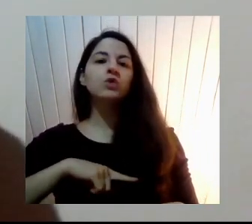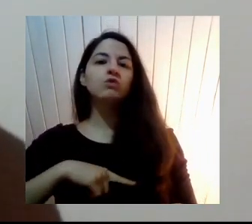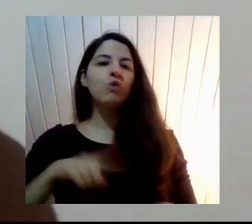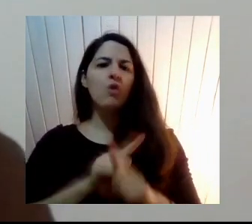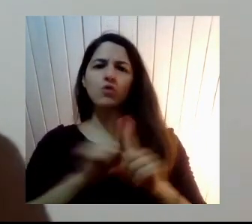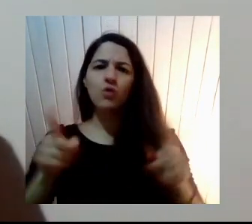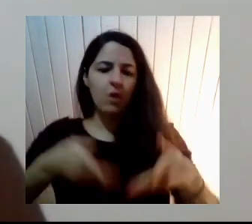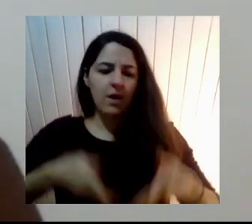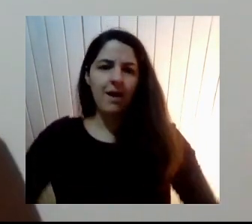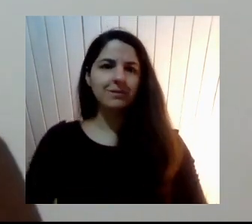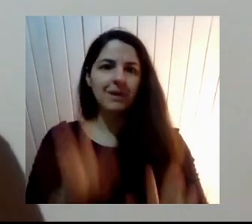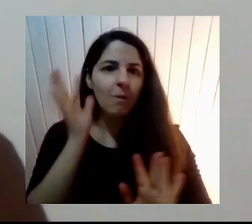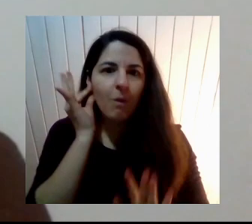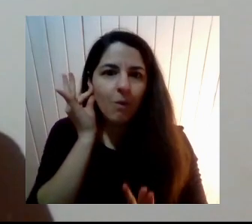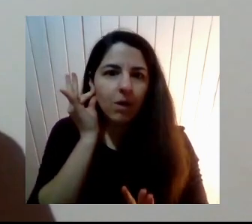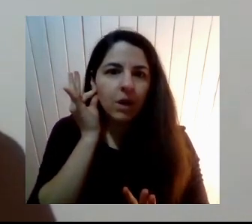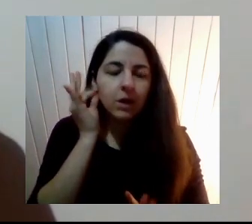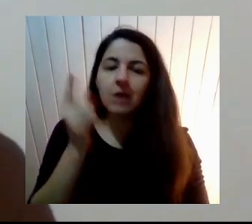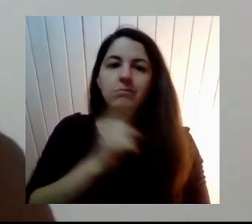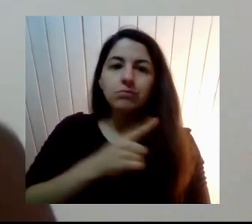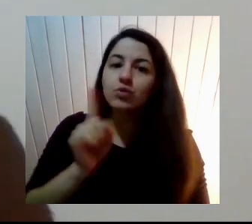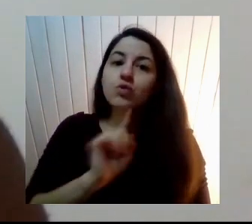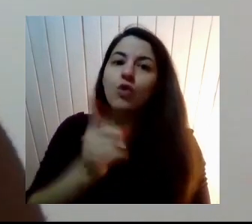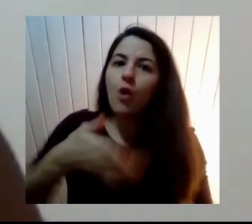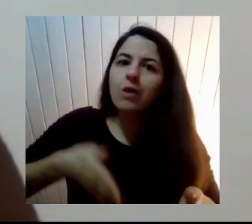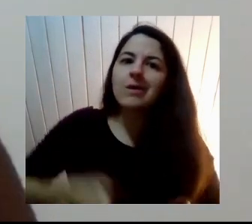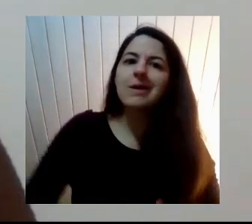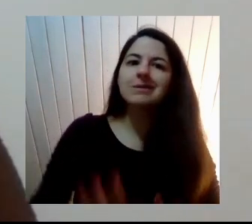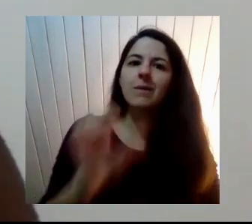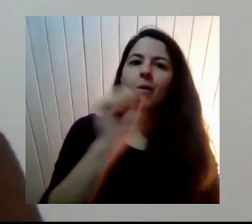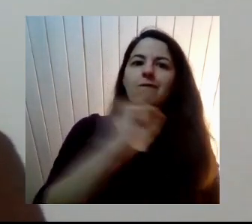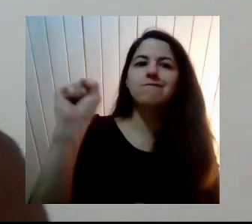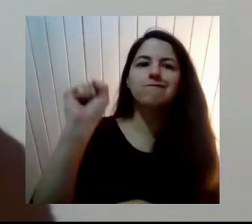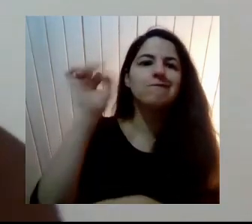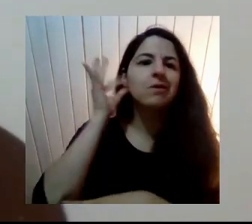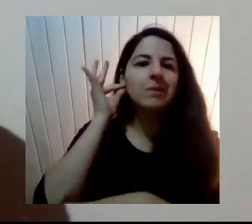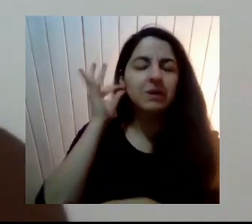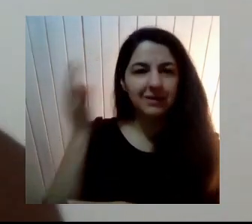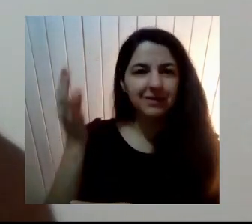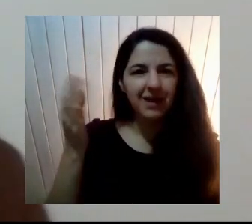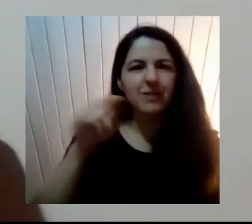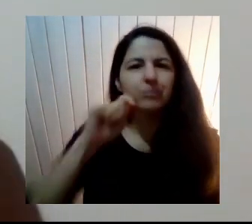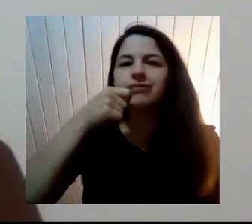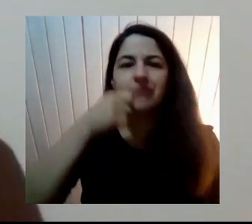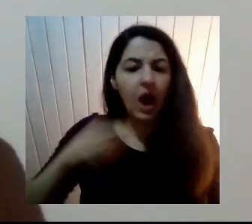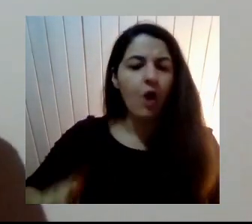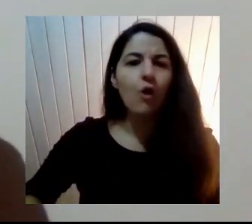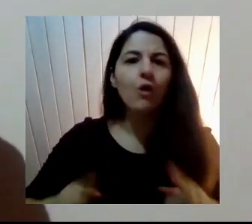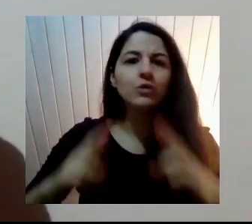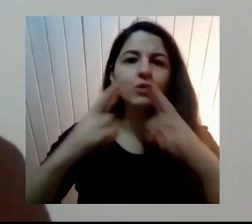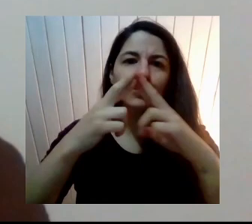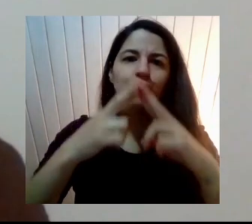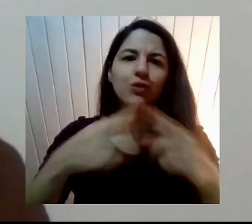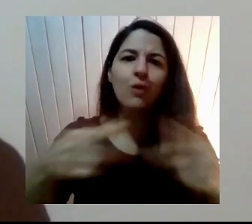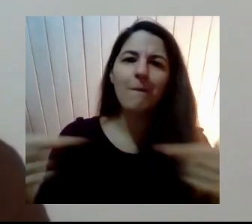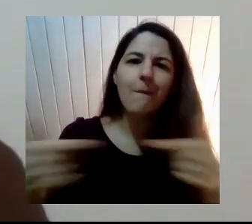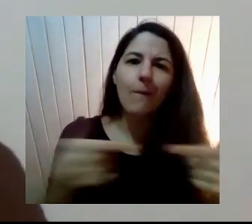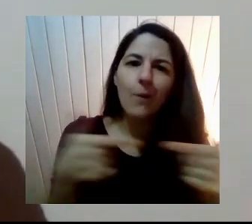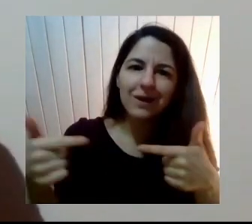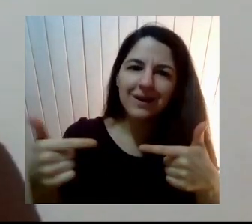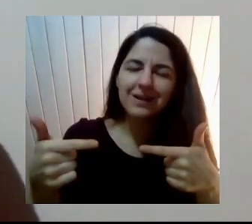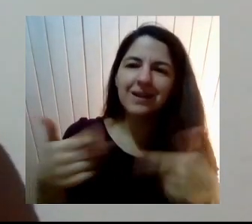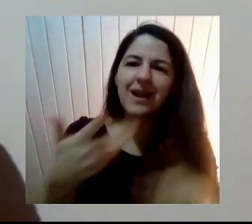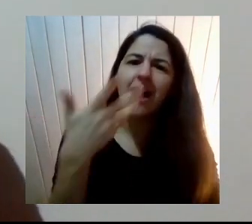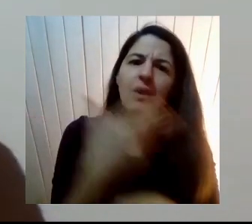Entonces la lucha Por la educación no sexista También ha sido Una construcción política En donde se pueden reflejar Al menos dos cuestiones Que son